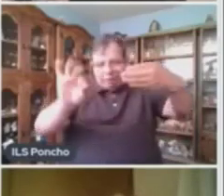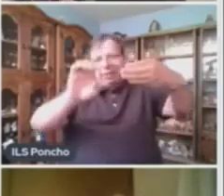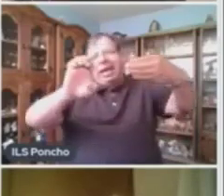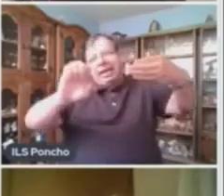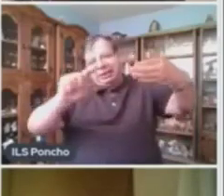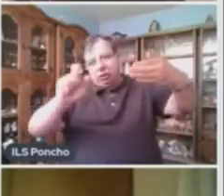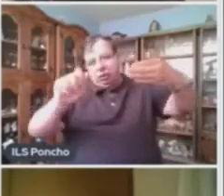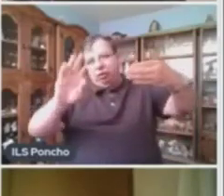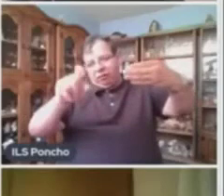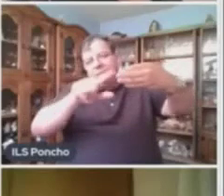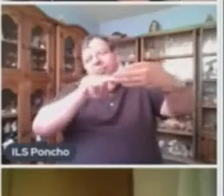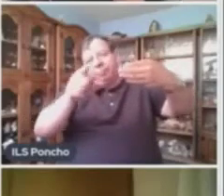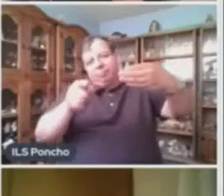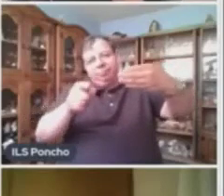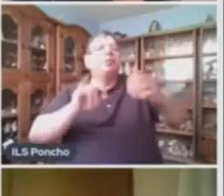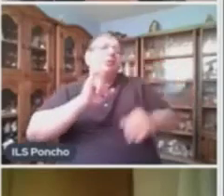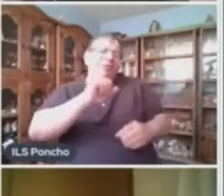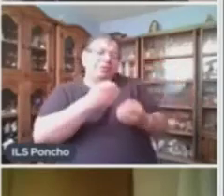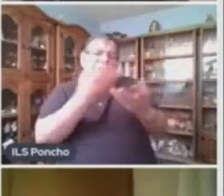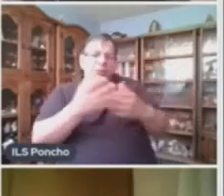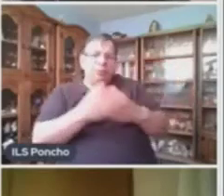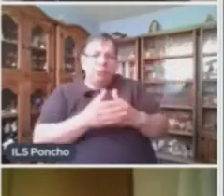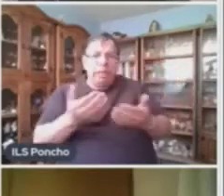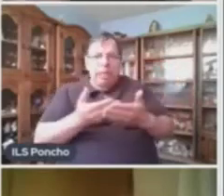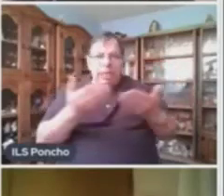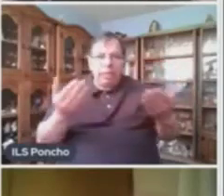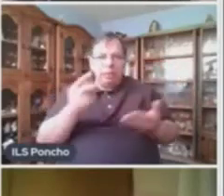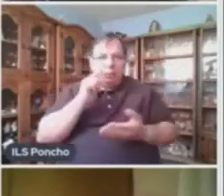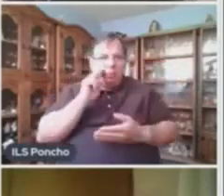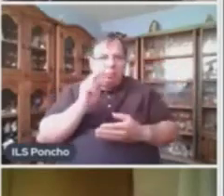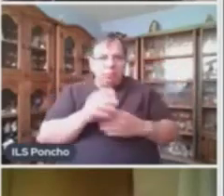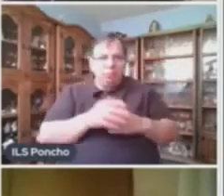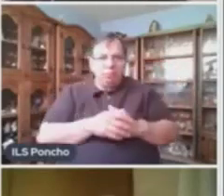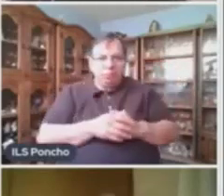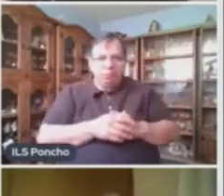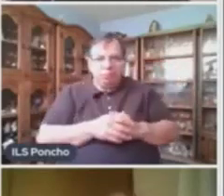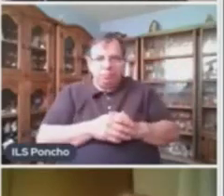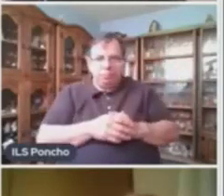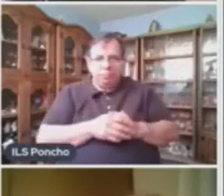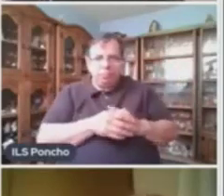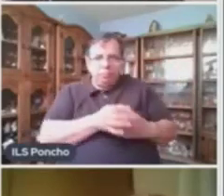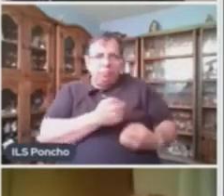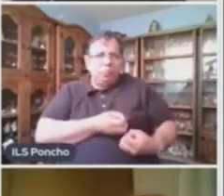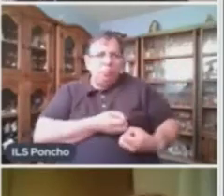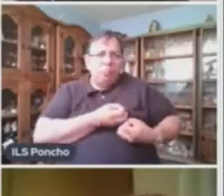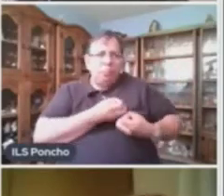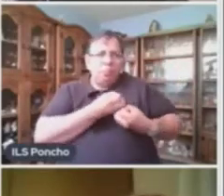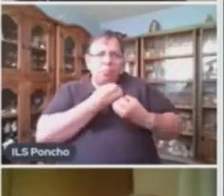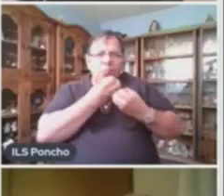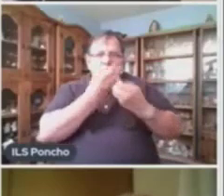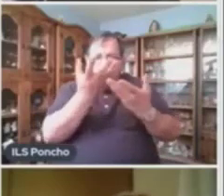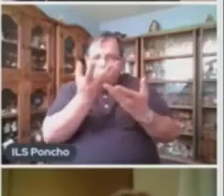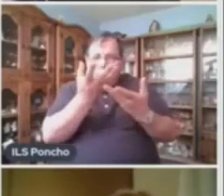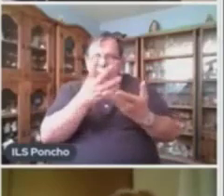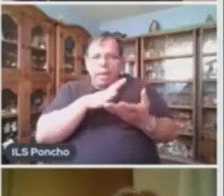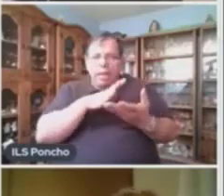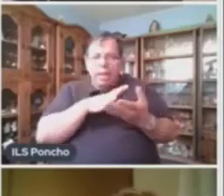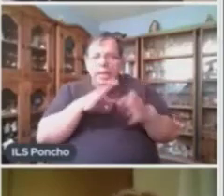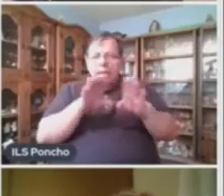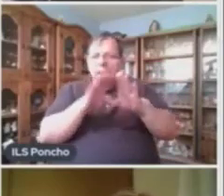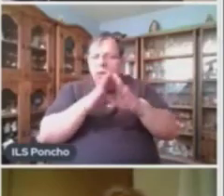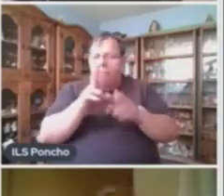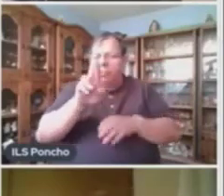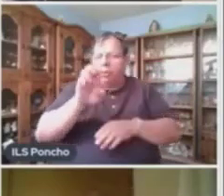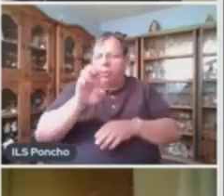Exactamente A continuación veremos también Que los poemas tienen lo que llamamos rima